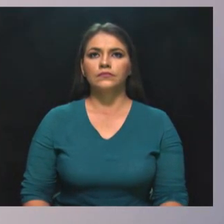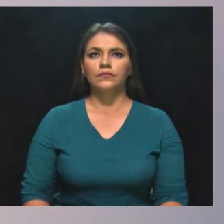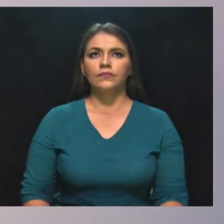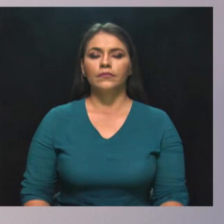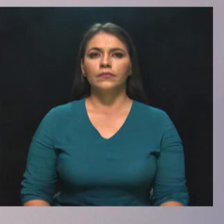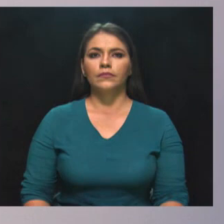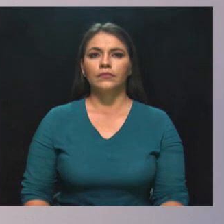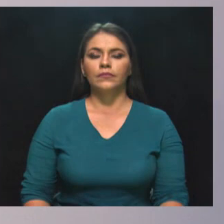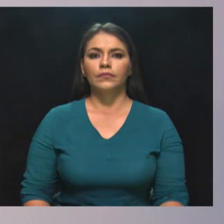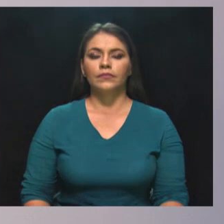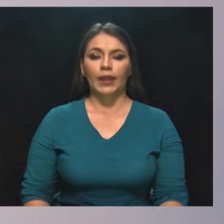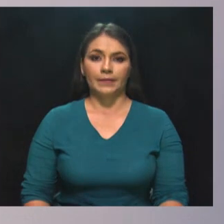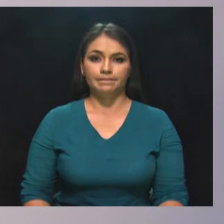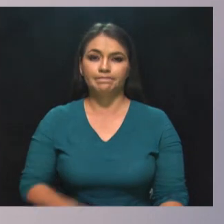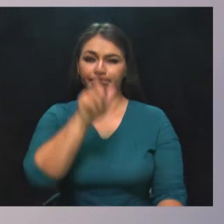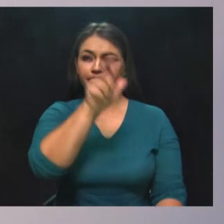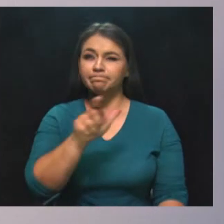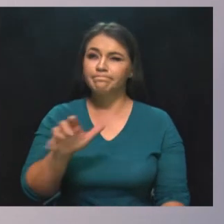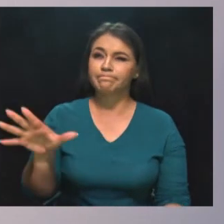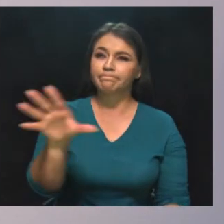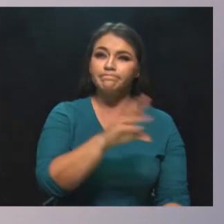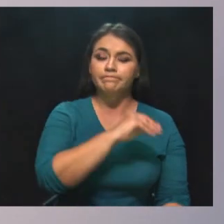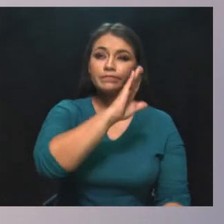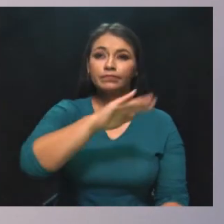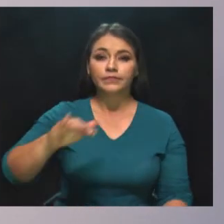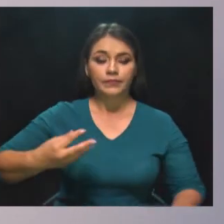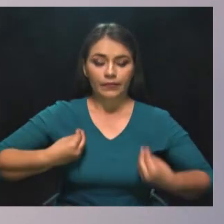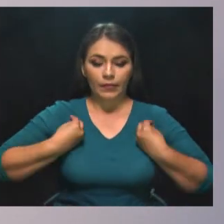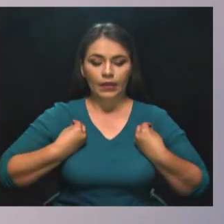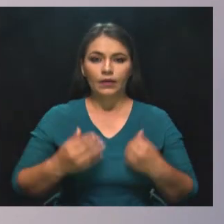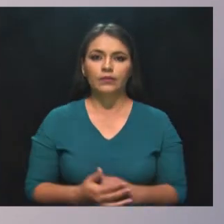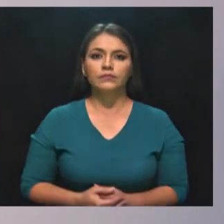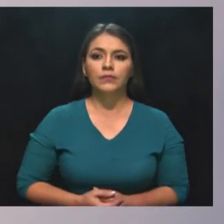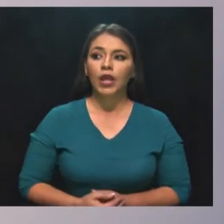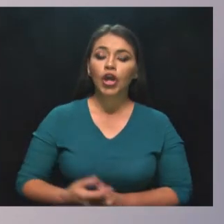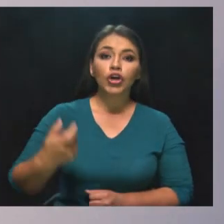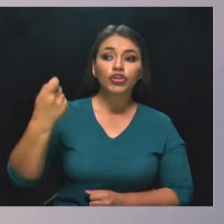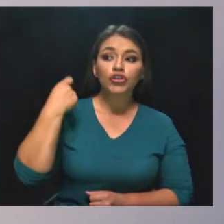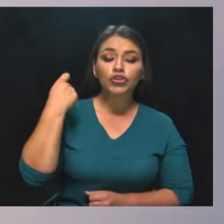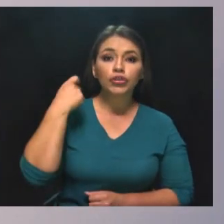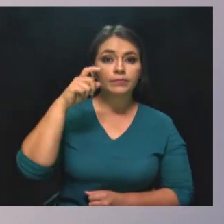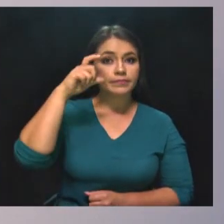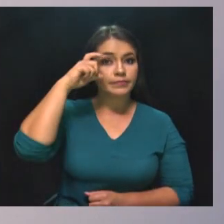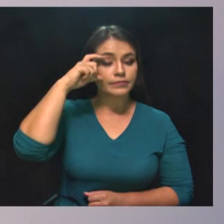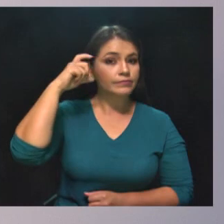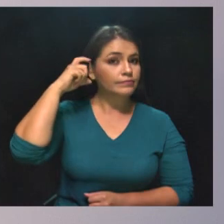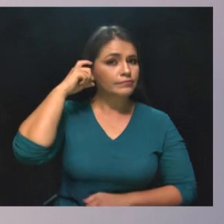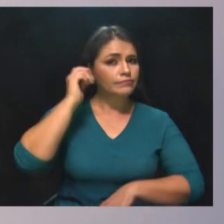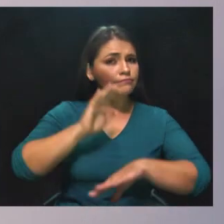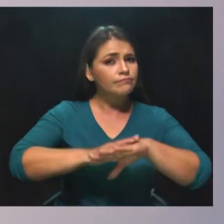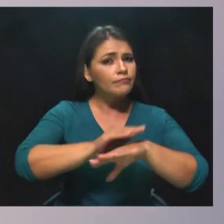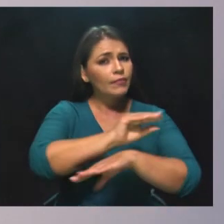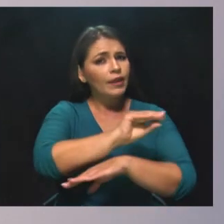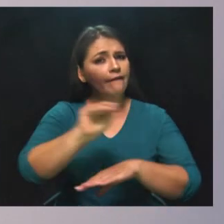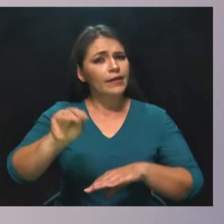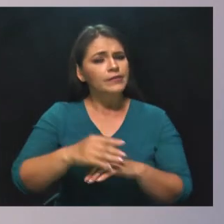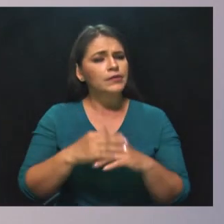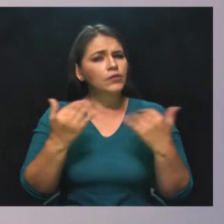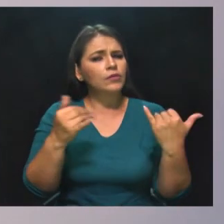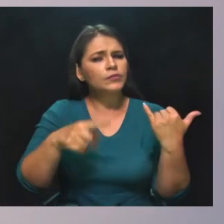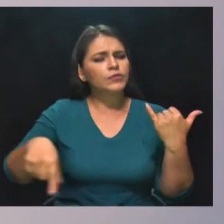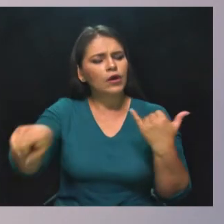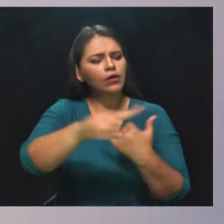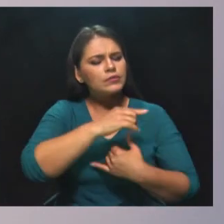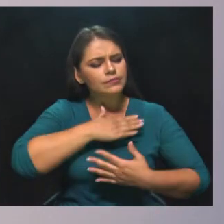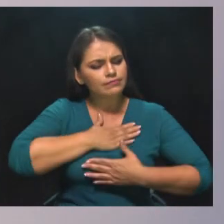Querido pueblo antioqueño, en las últimas horas el Santo Padre Francisco nos ha invitado a caminar con la